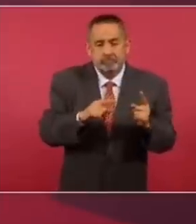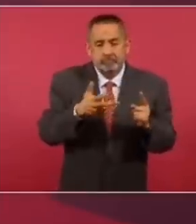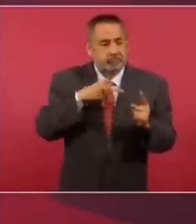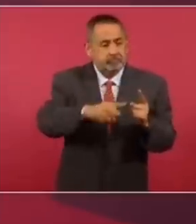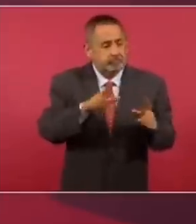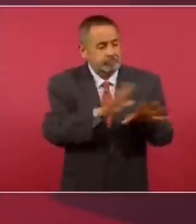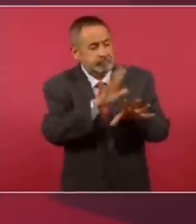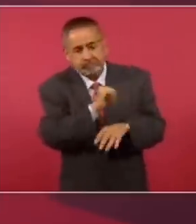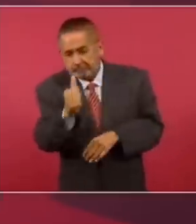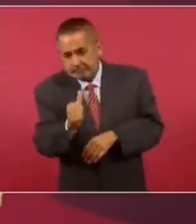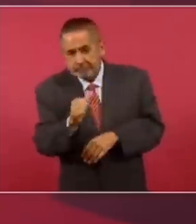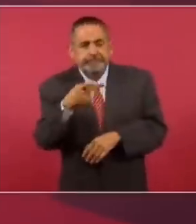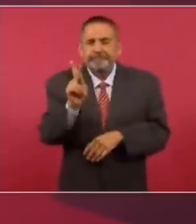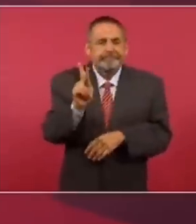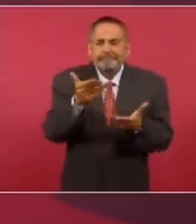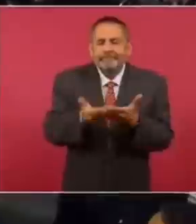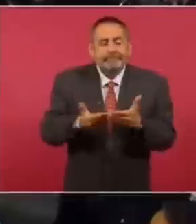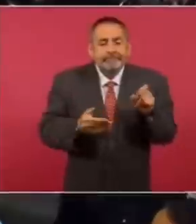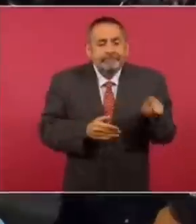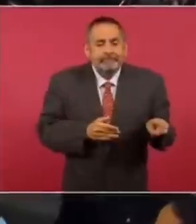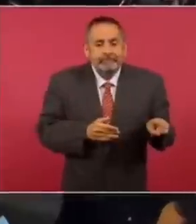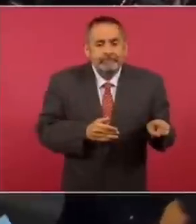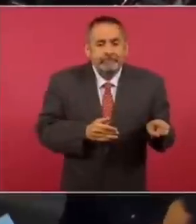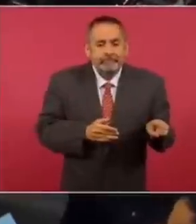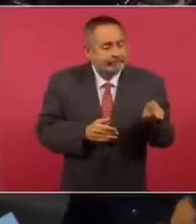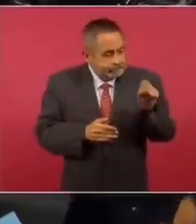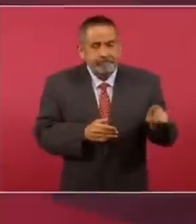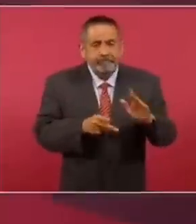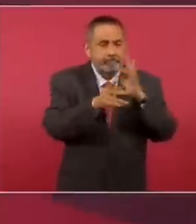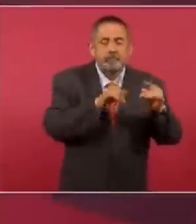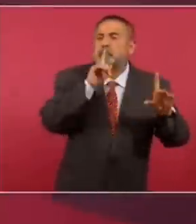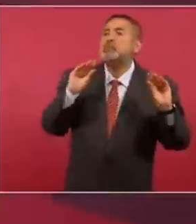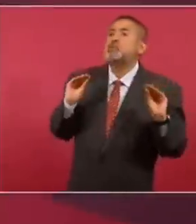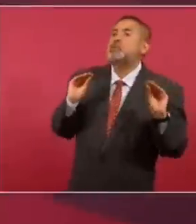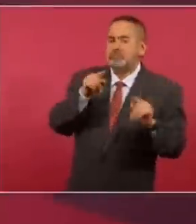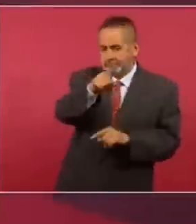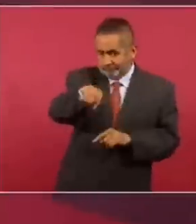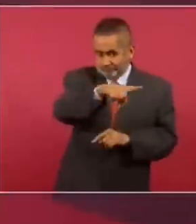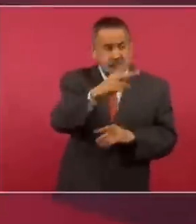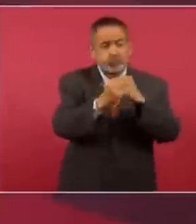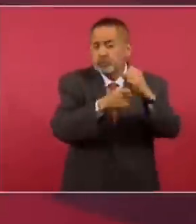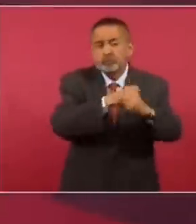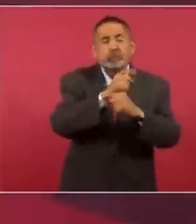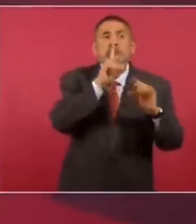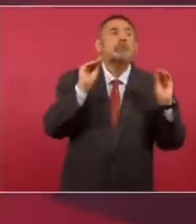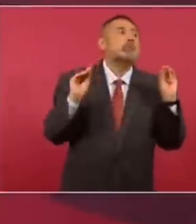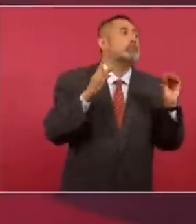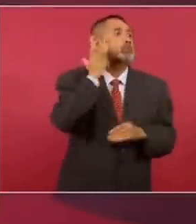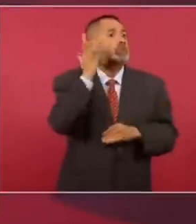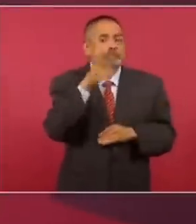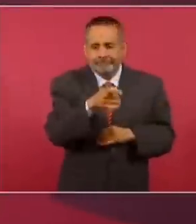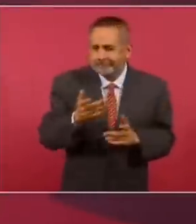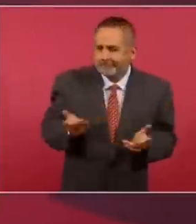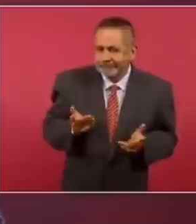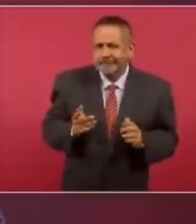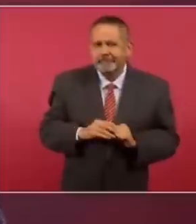verdad, cambios, pero ahora ese periodismo que cayó durante mucho tiempo, que para,